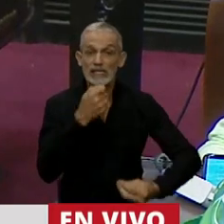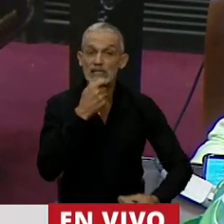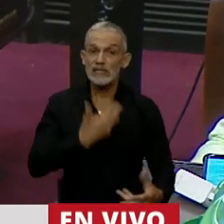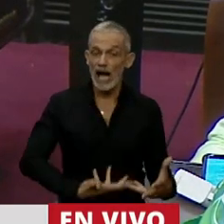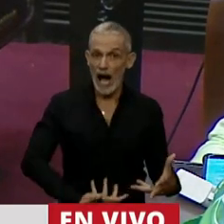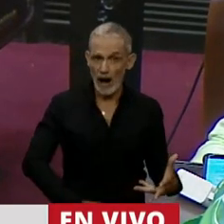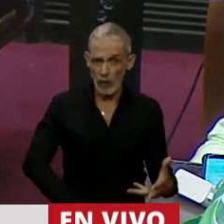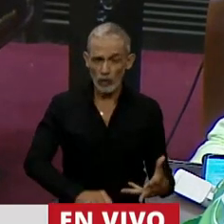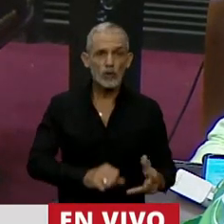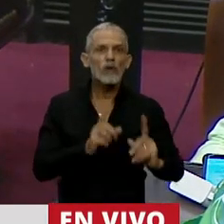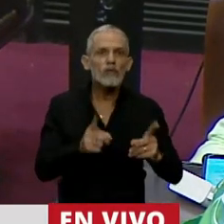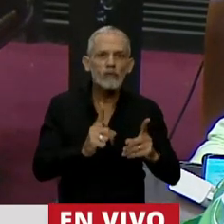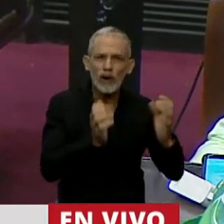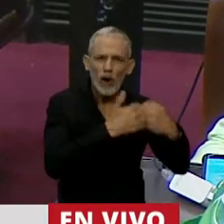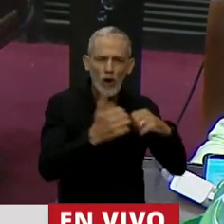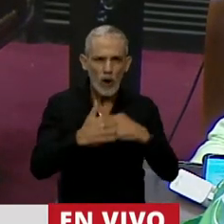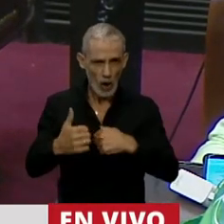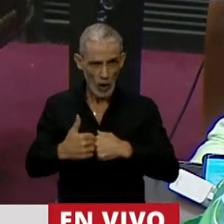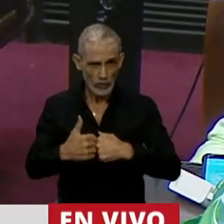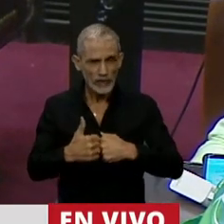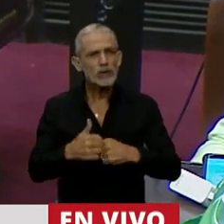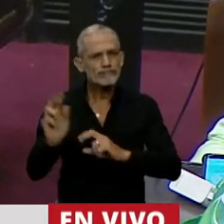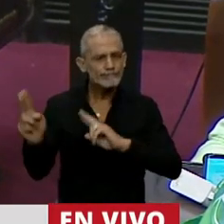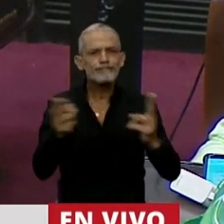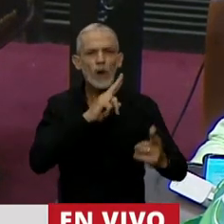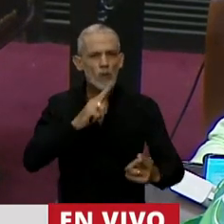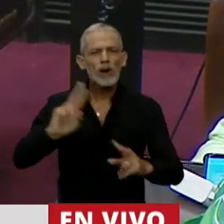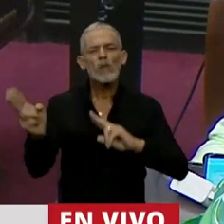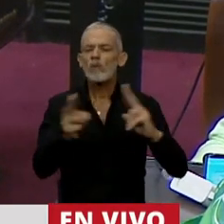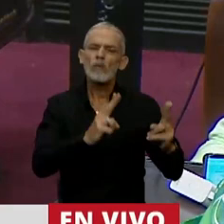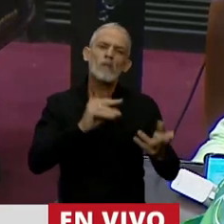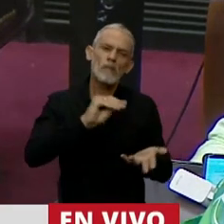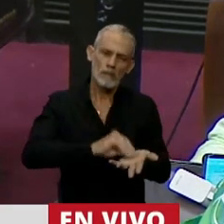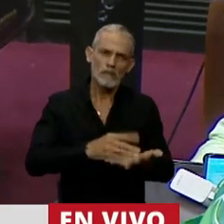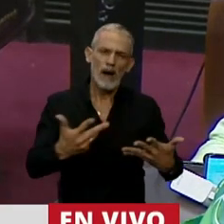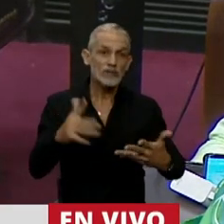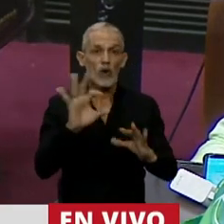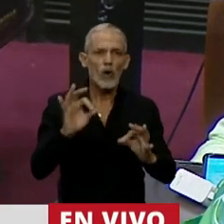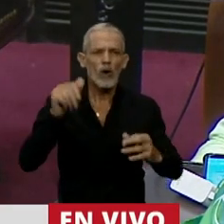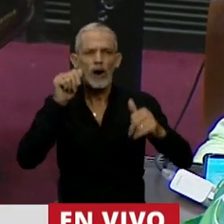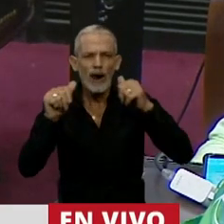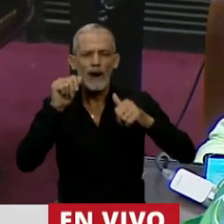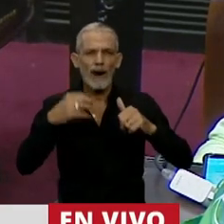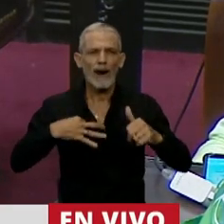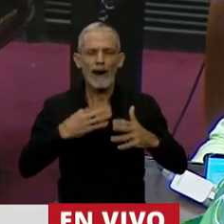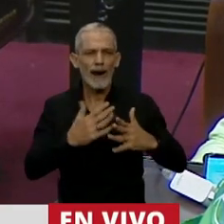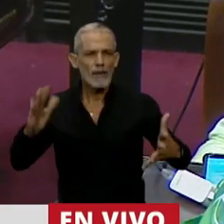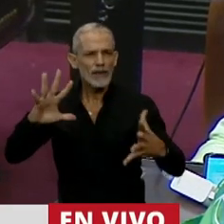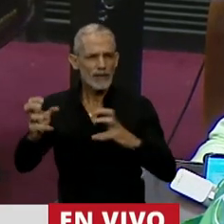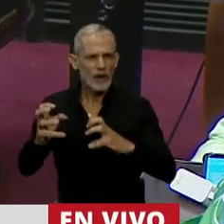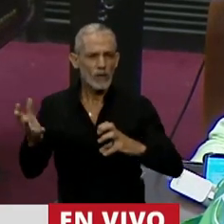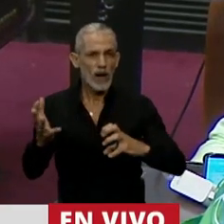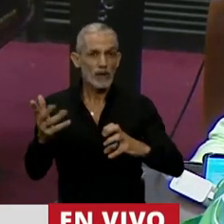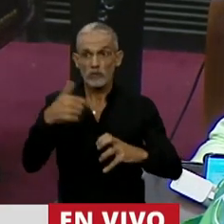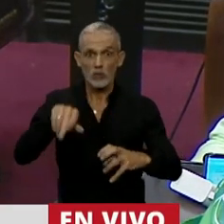aborto sigue siendo clandestino, van a seguir muriendo mujeres o teniendo complicaciones para su vida. Y también nadie